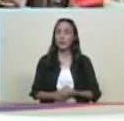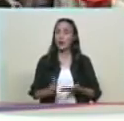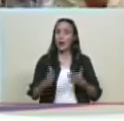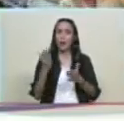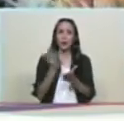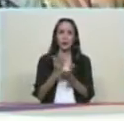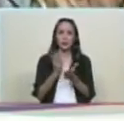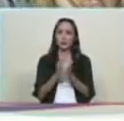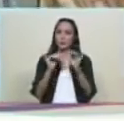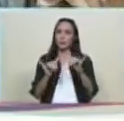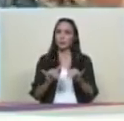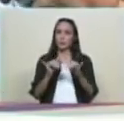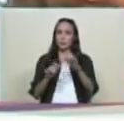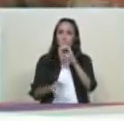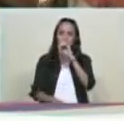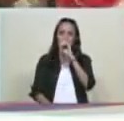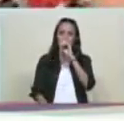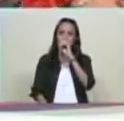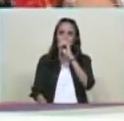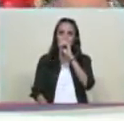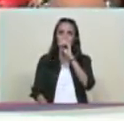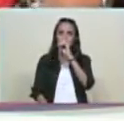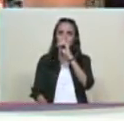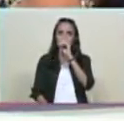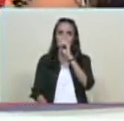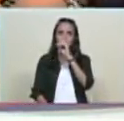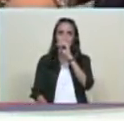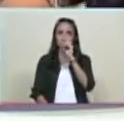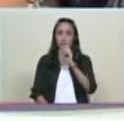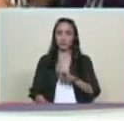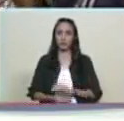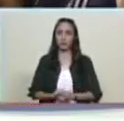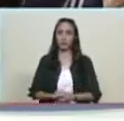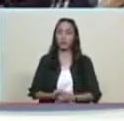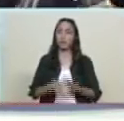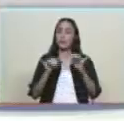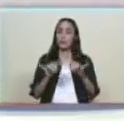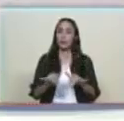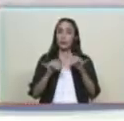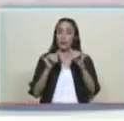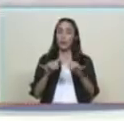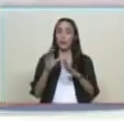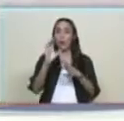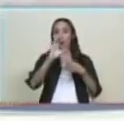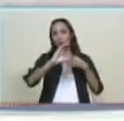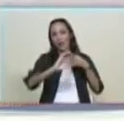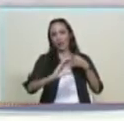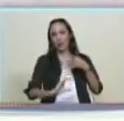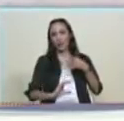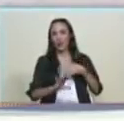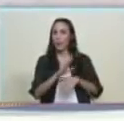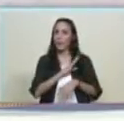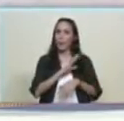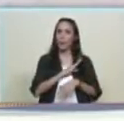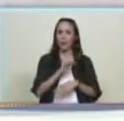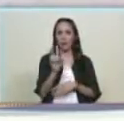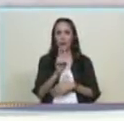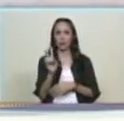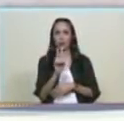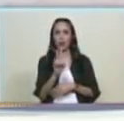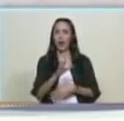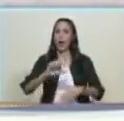caracteriza que somos venezolanos y venezolanas lo que caracteriza que somos latinoamericanos y caribeños